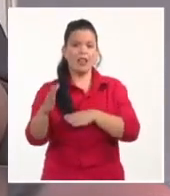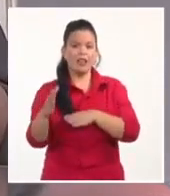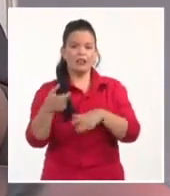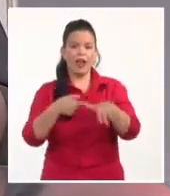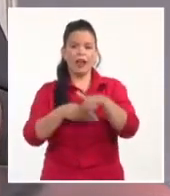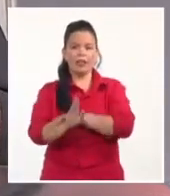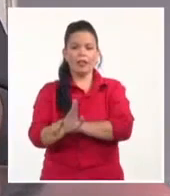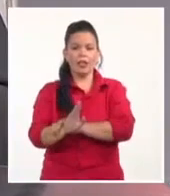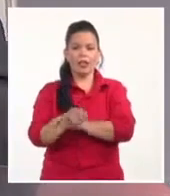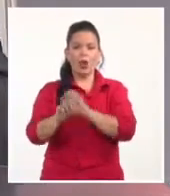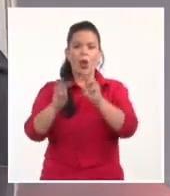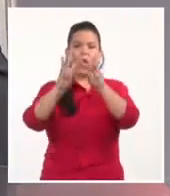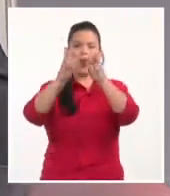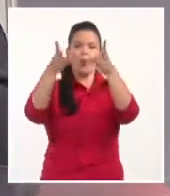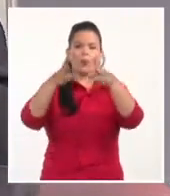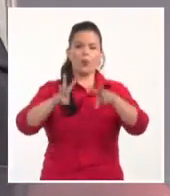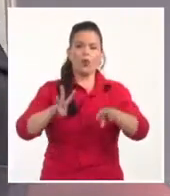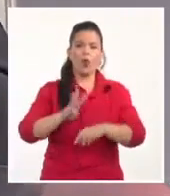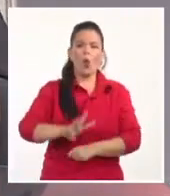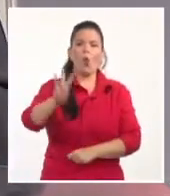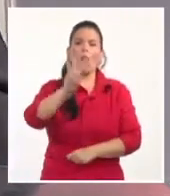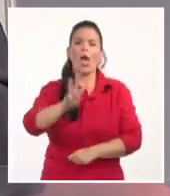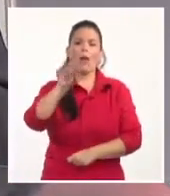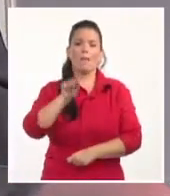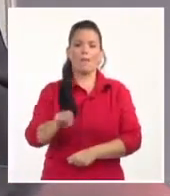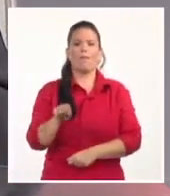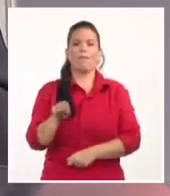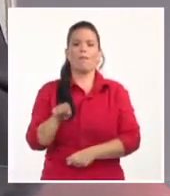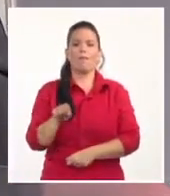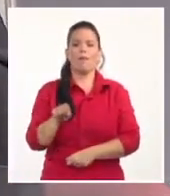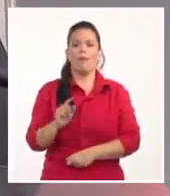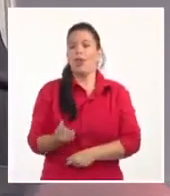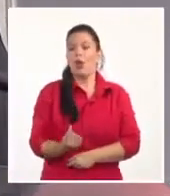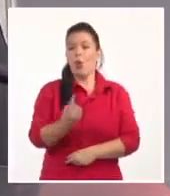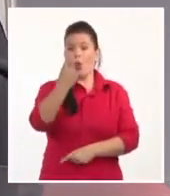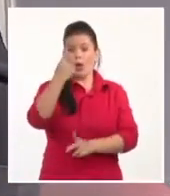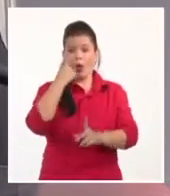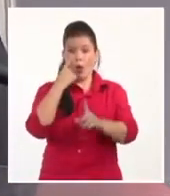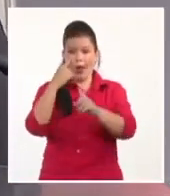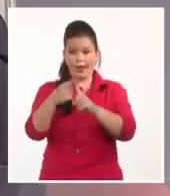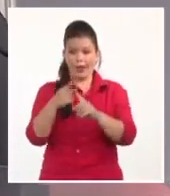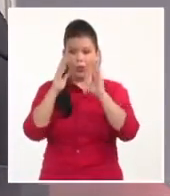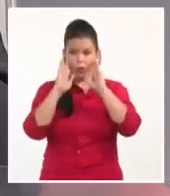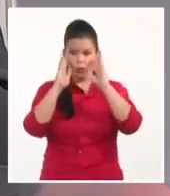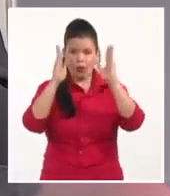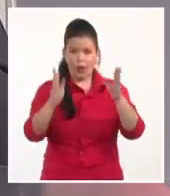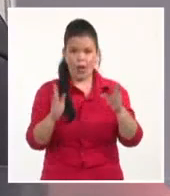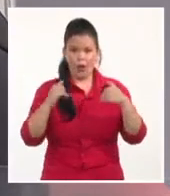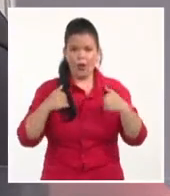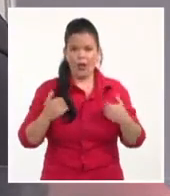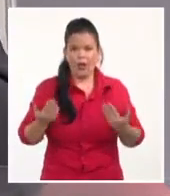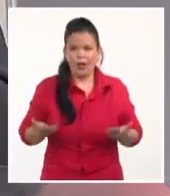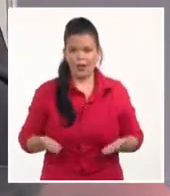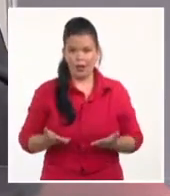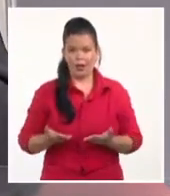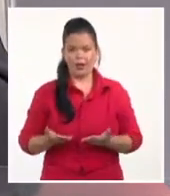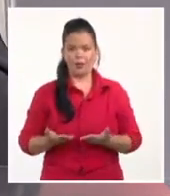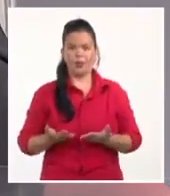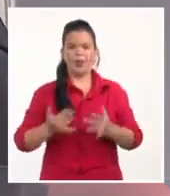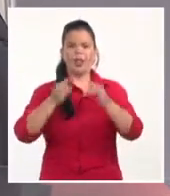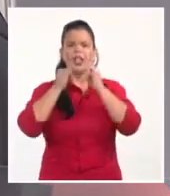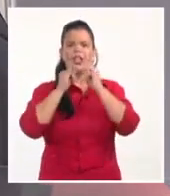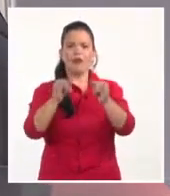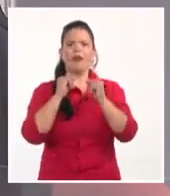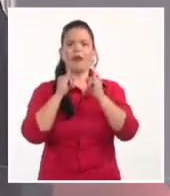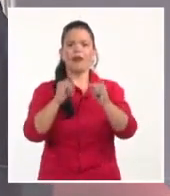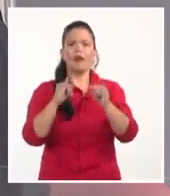componente profesional, que a lo único que se dedican es a inocular información tóxica,